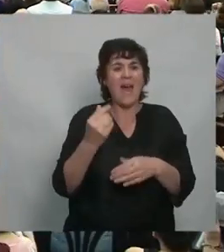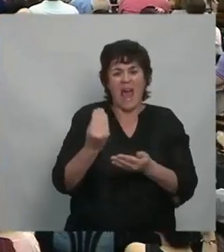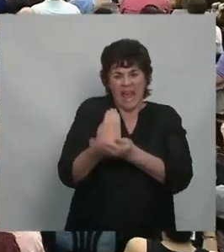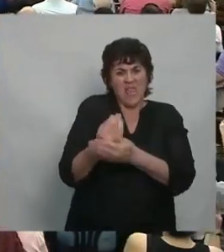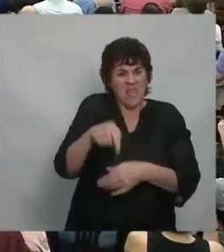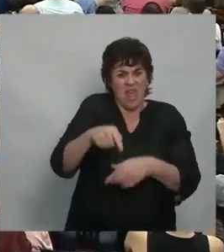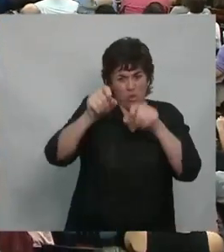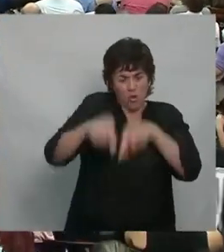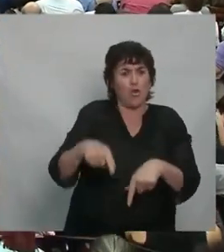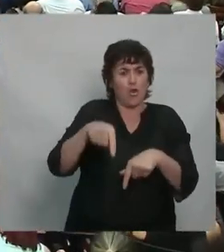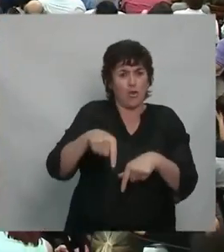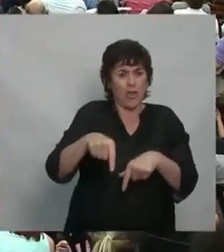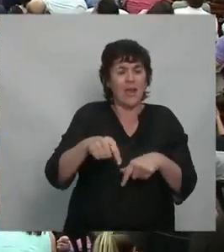propio.